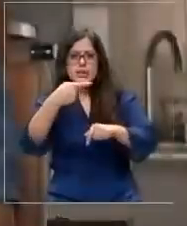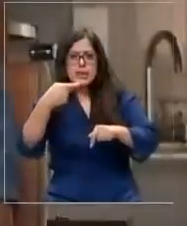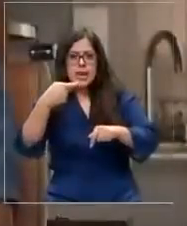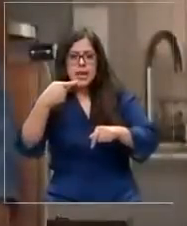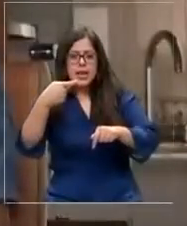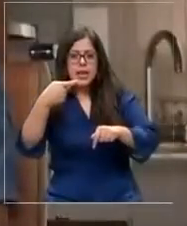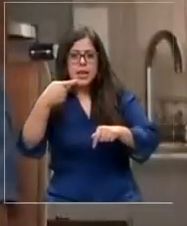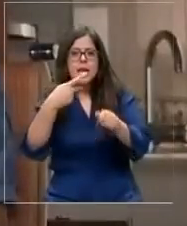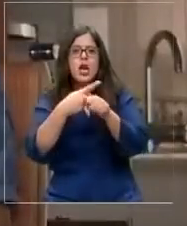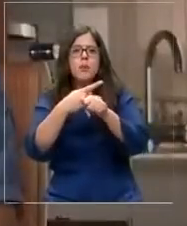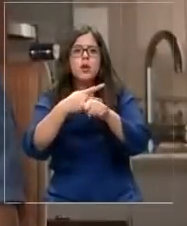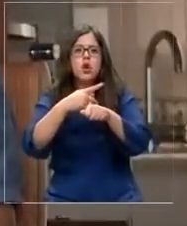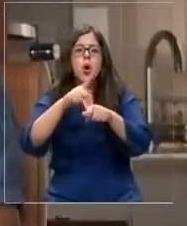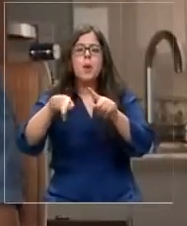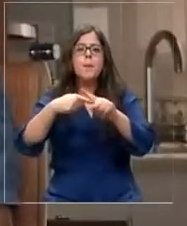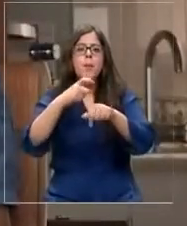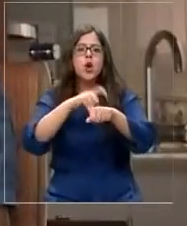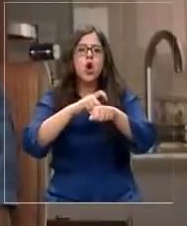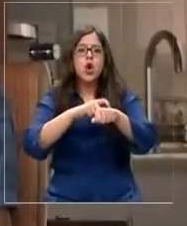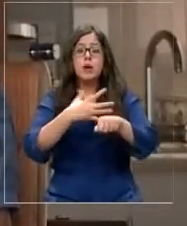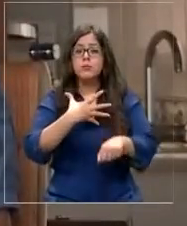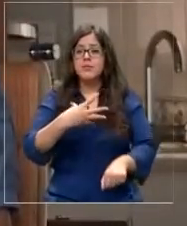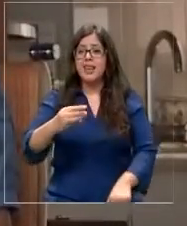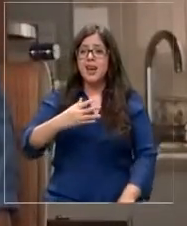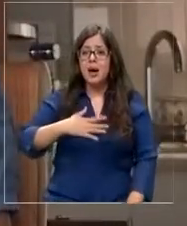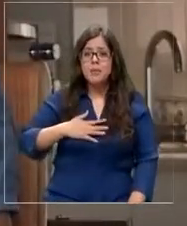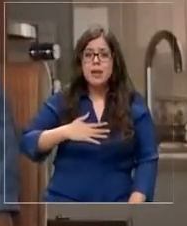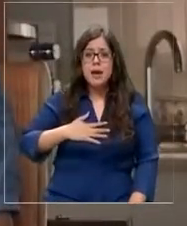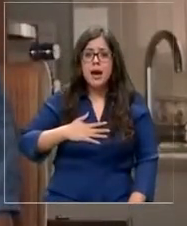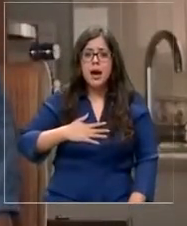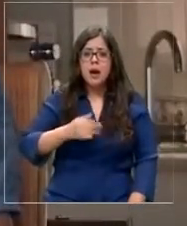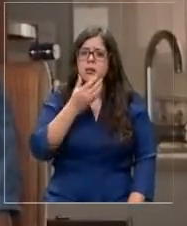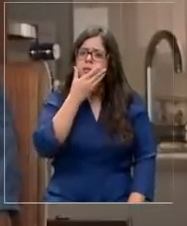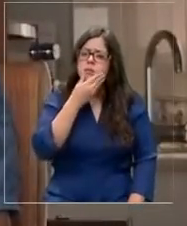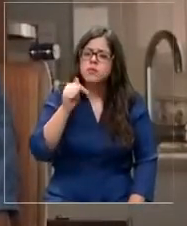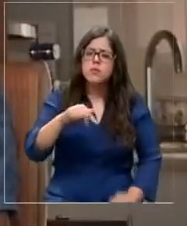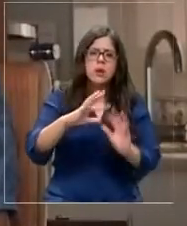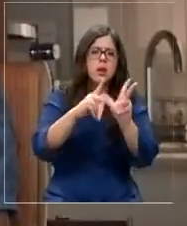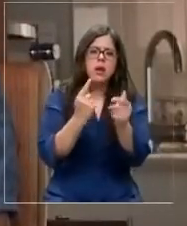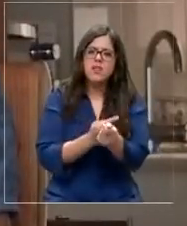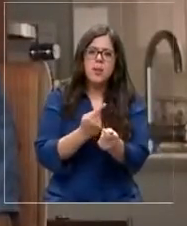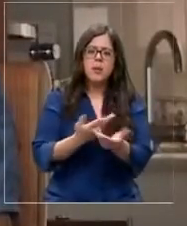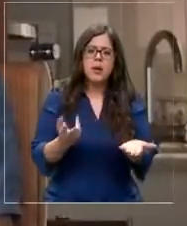Y mi hija era lo más lindo que teníamos aquí en la familia.